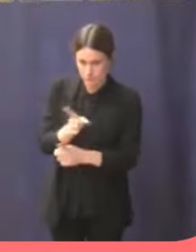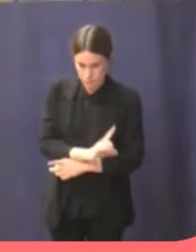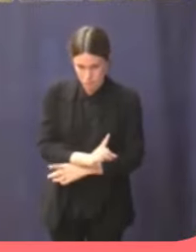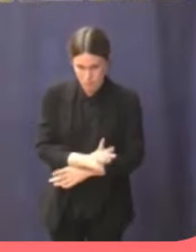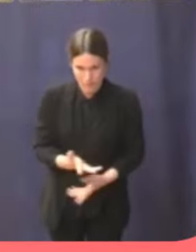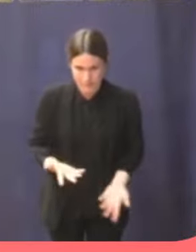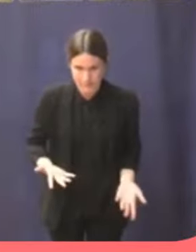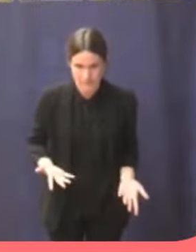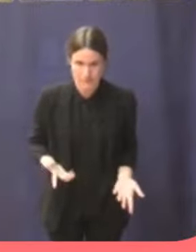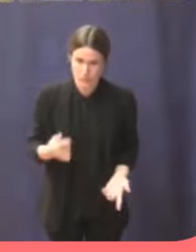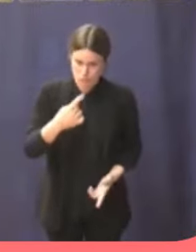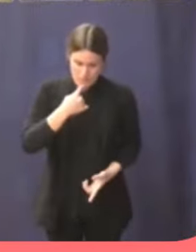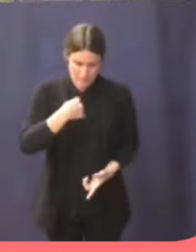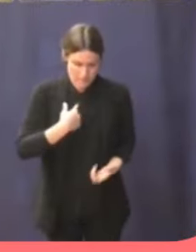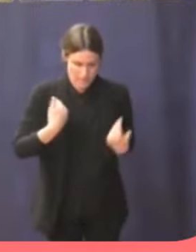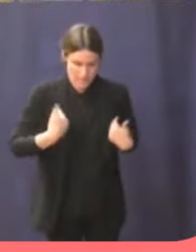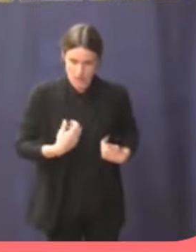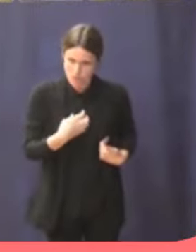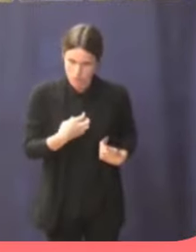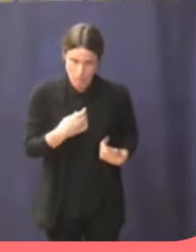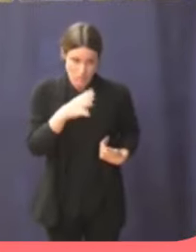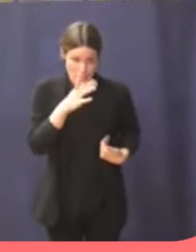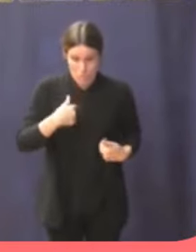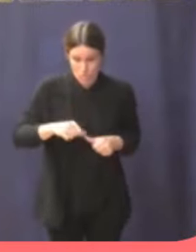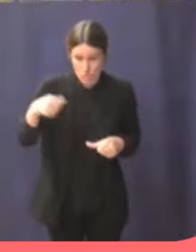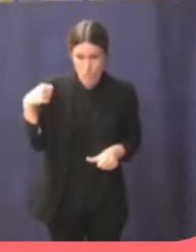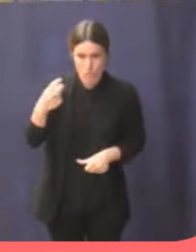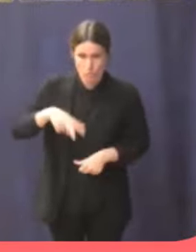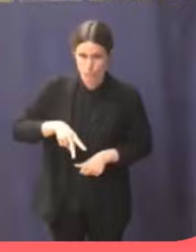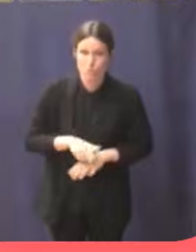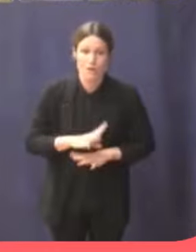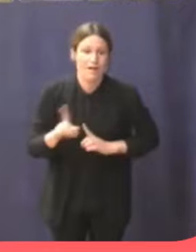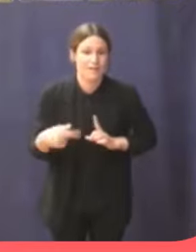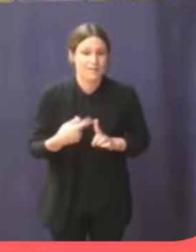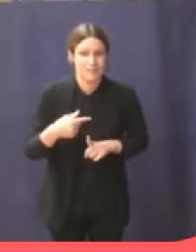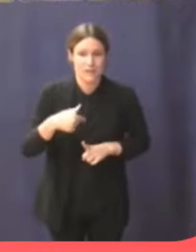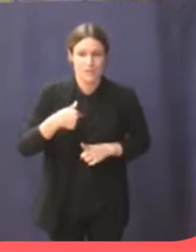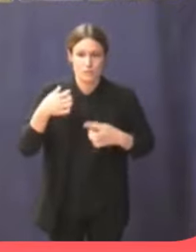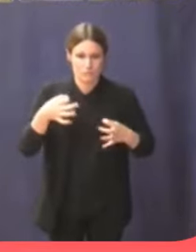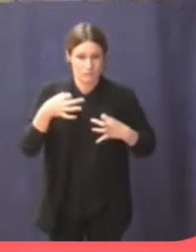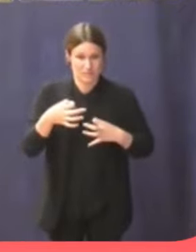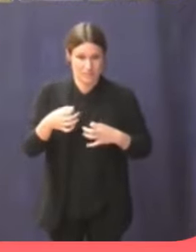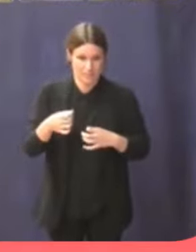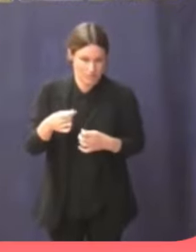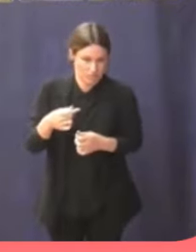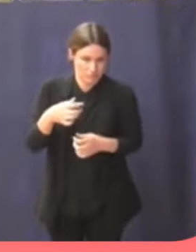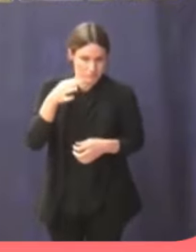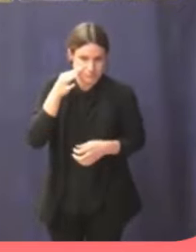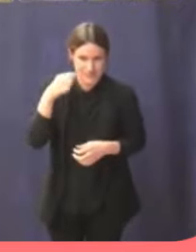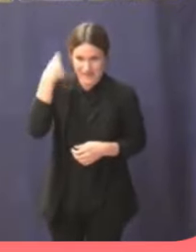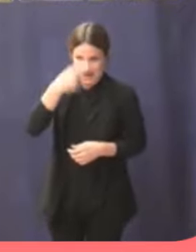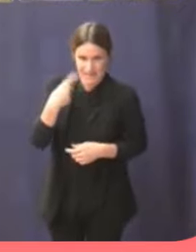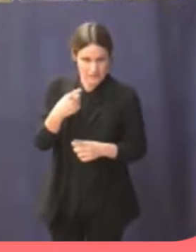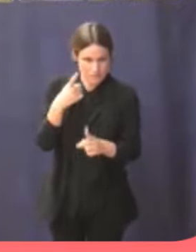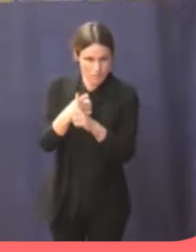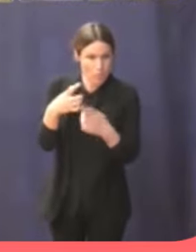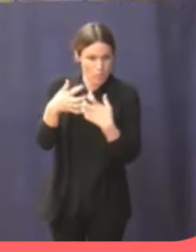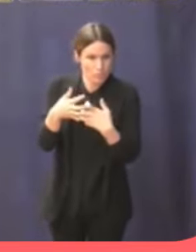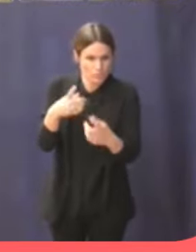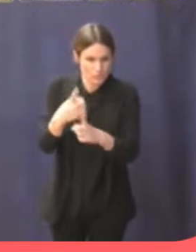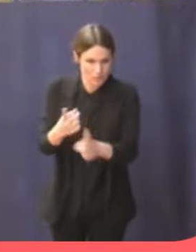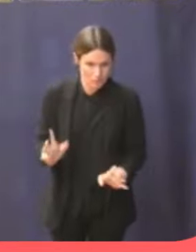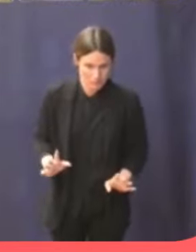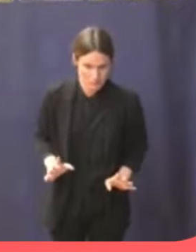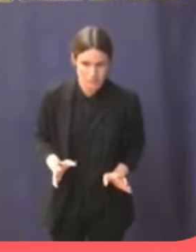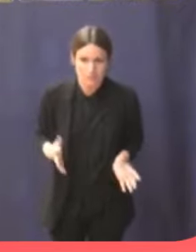a mí no me puede llamar racista porque, además, no lo he sido nunca y además me he dedicado a combatir el racismo. O sea, no me diga que es por eso. Es que